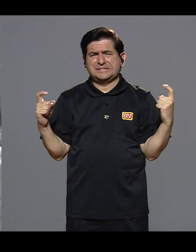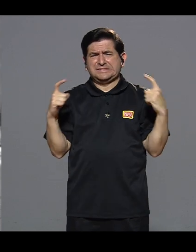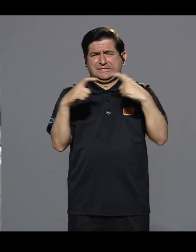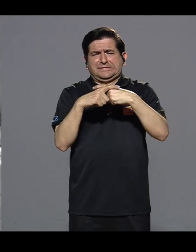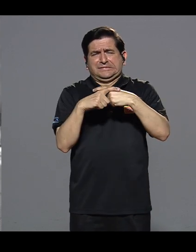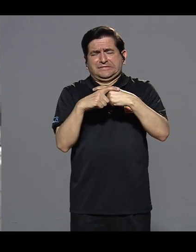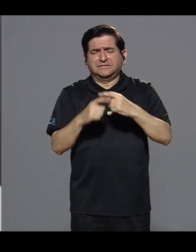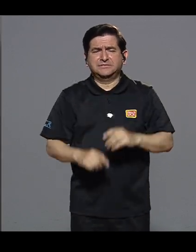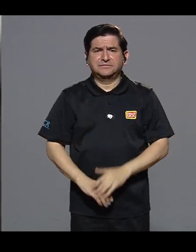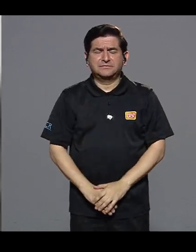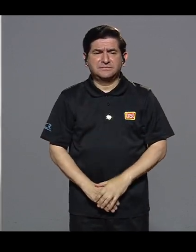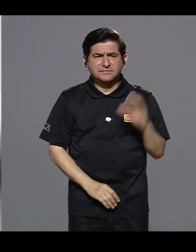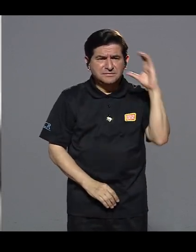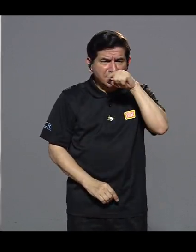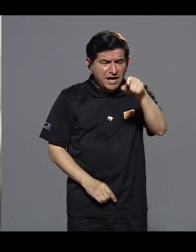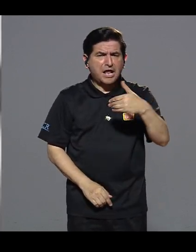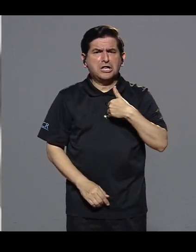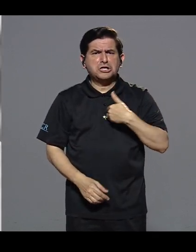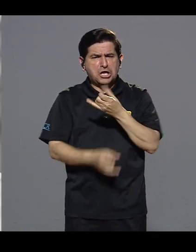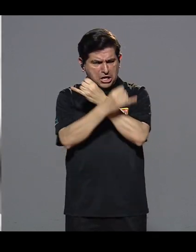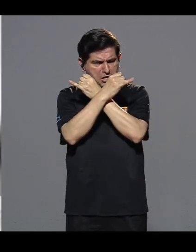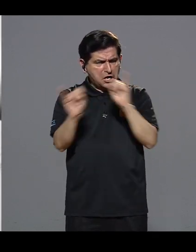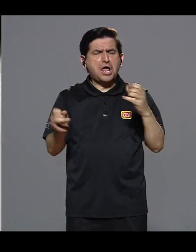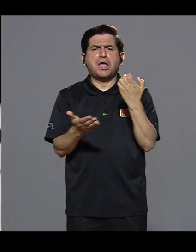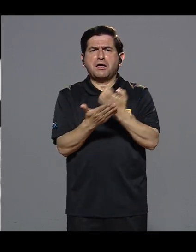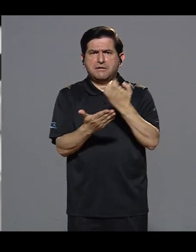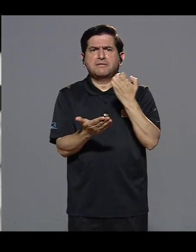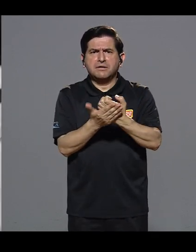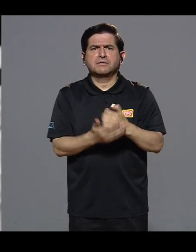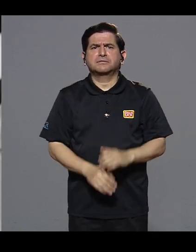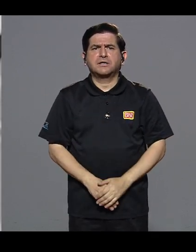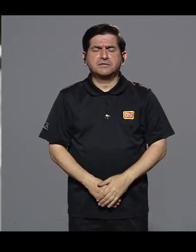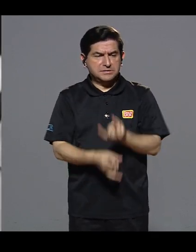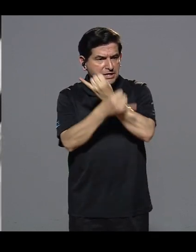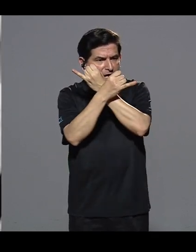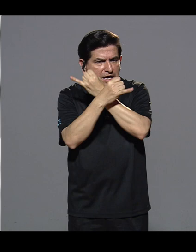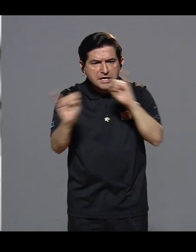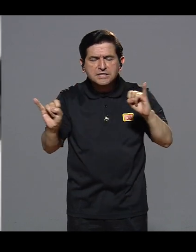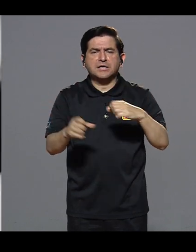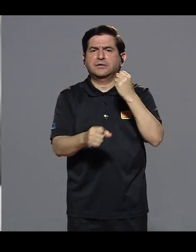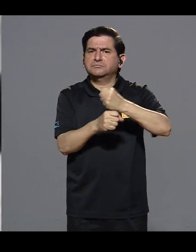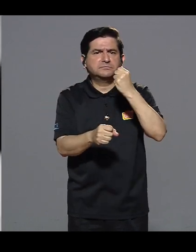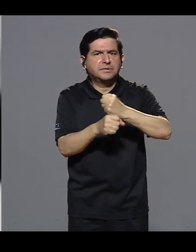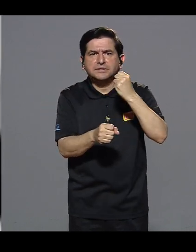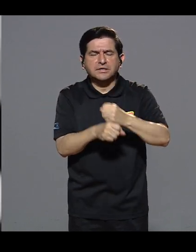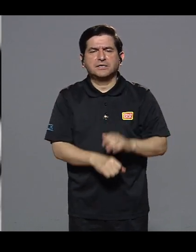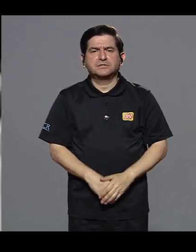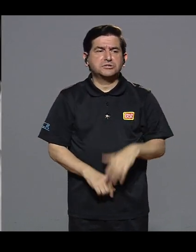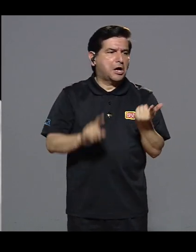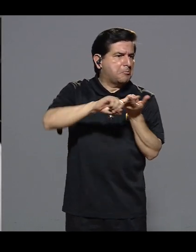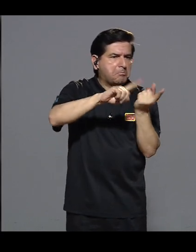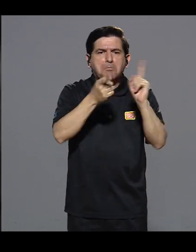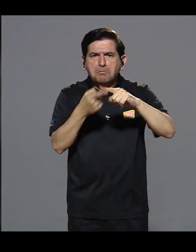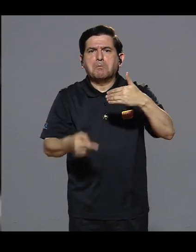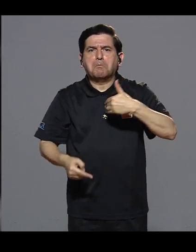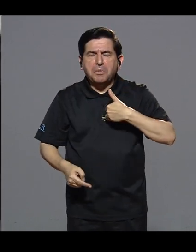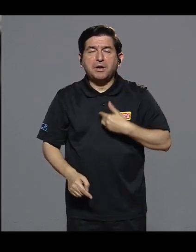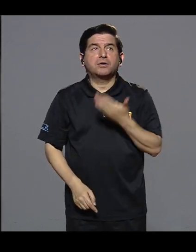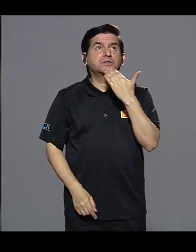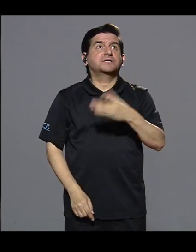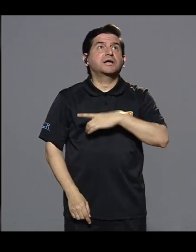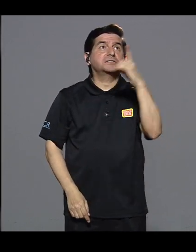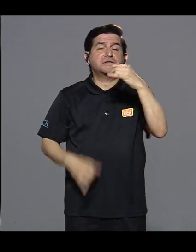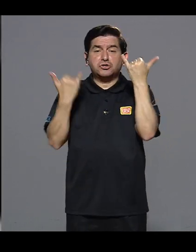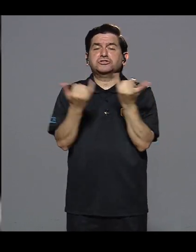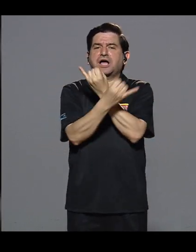era más complicado. Ver que él tiene su independencia económica, su independencia ya laboral, ¿verdad?